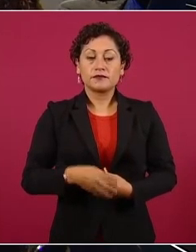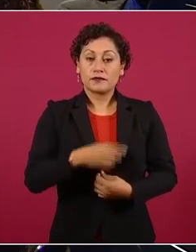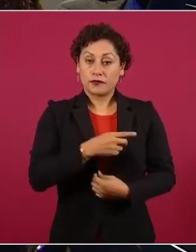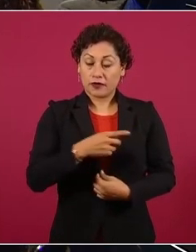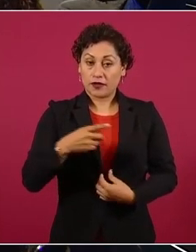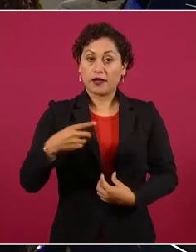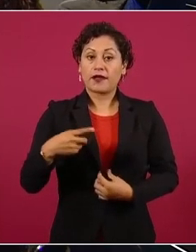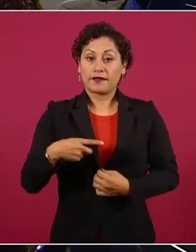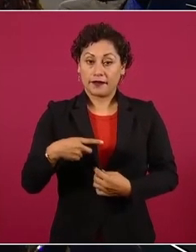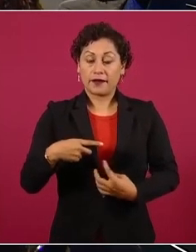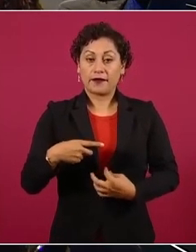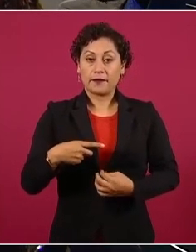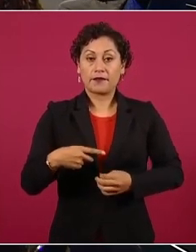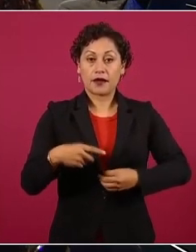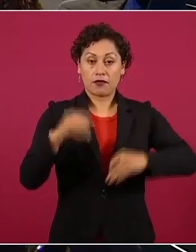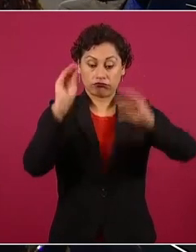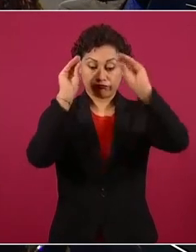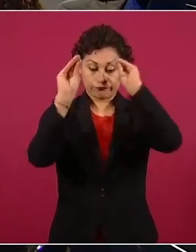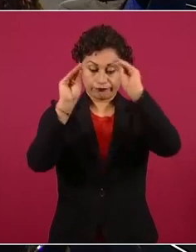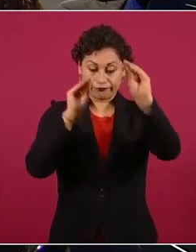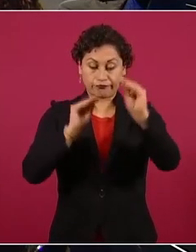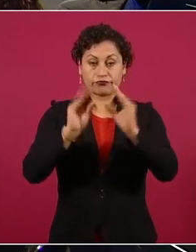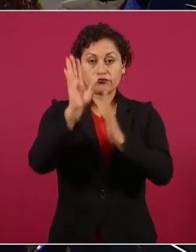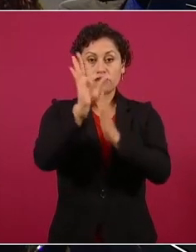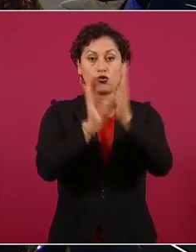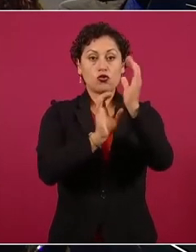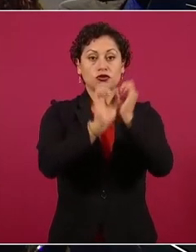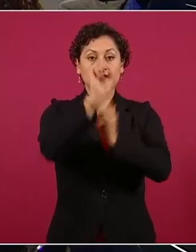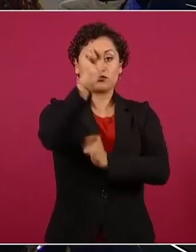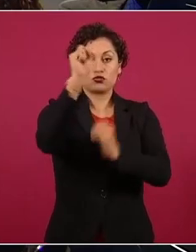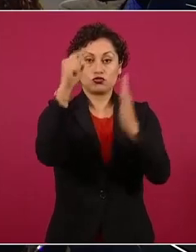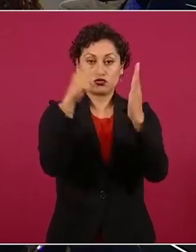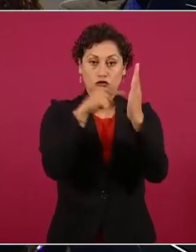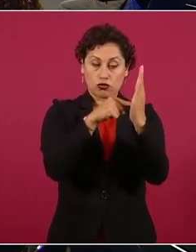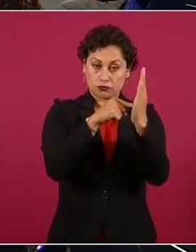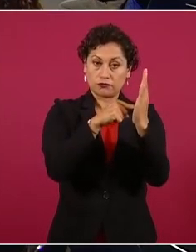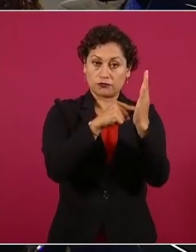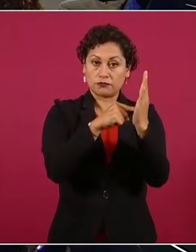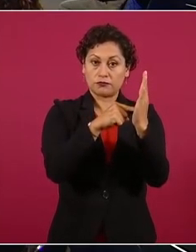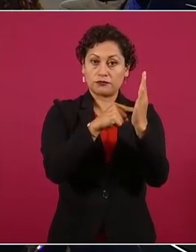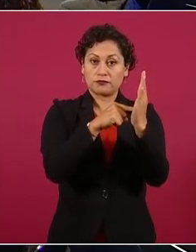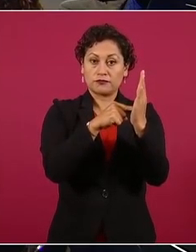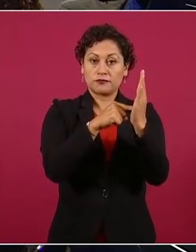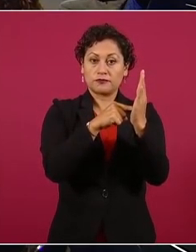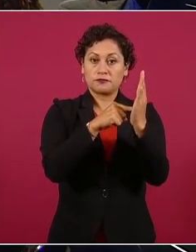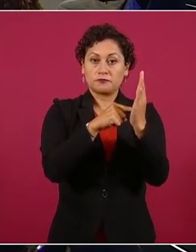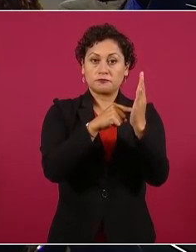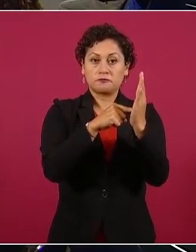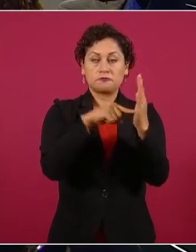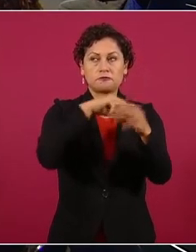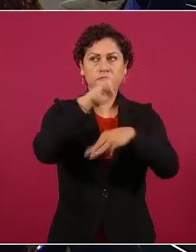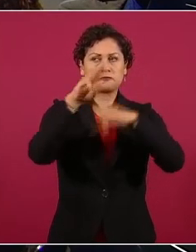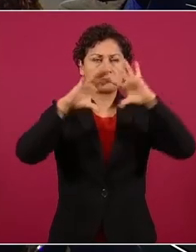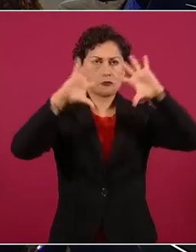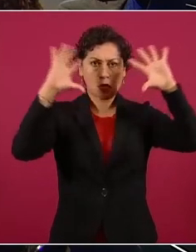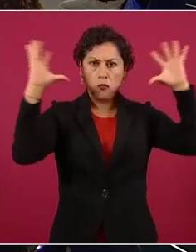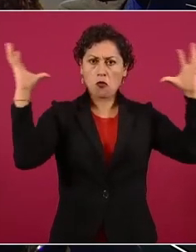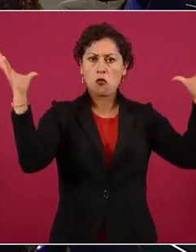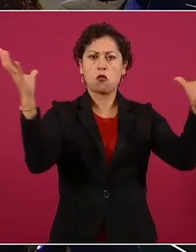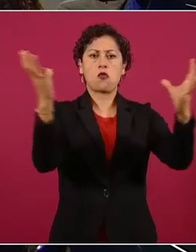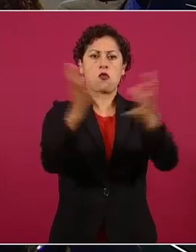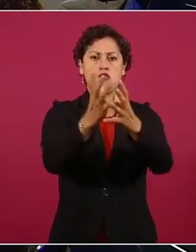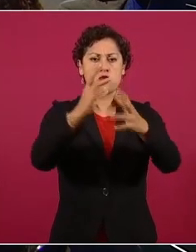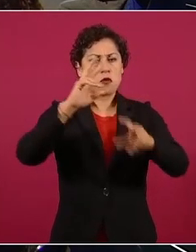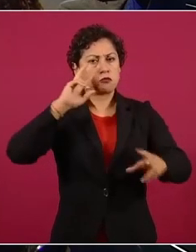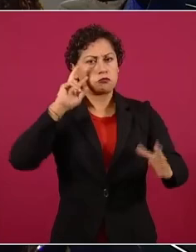una región en el mundo que tendría muchas ventajas